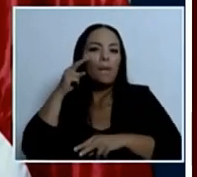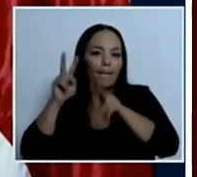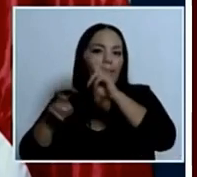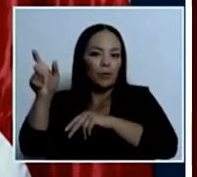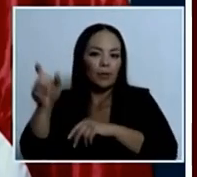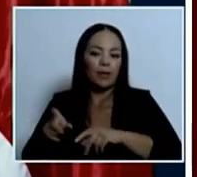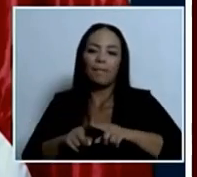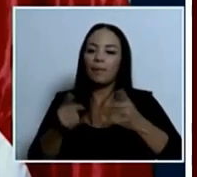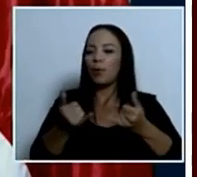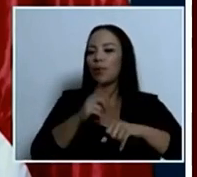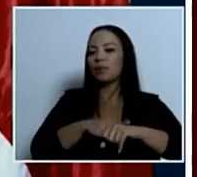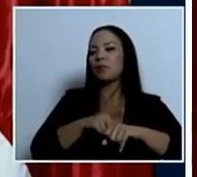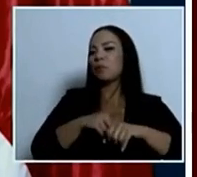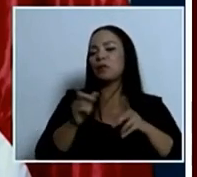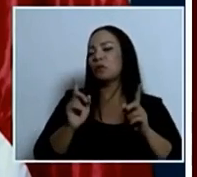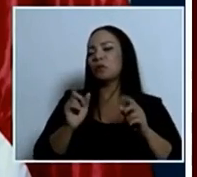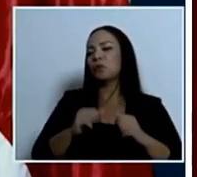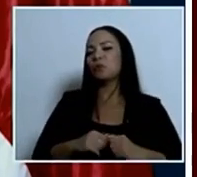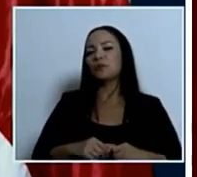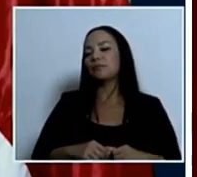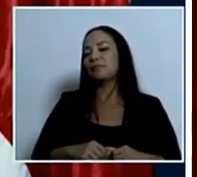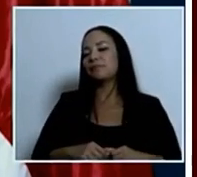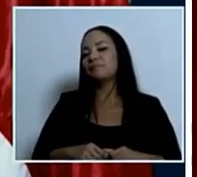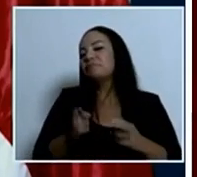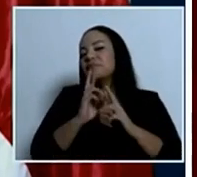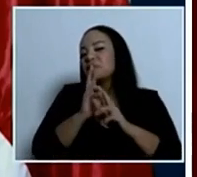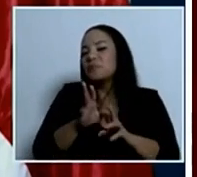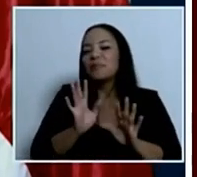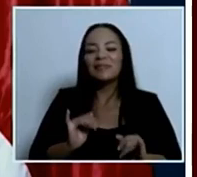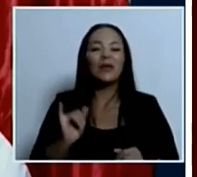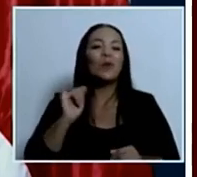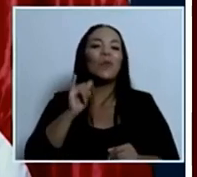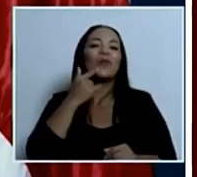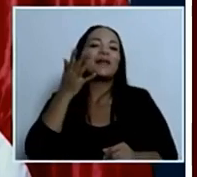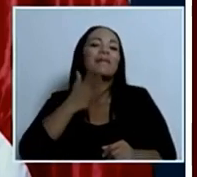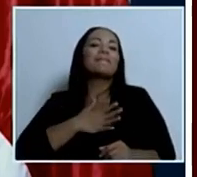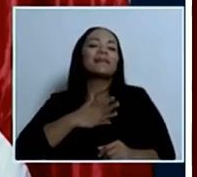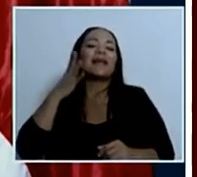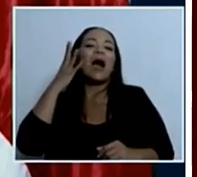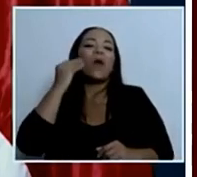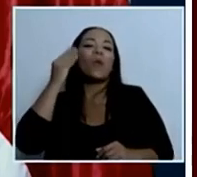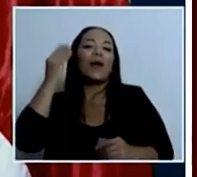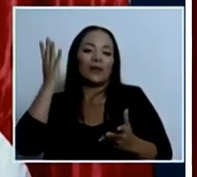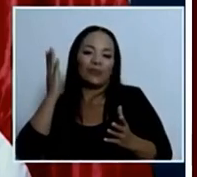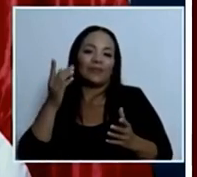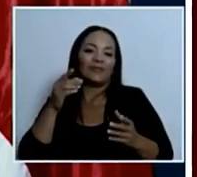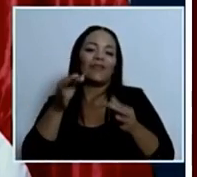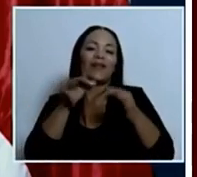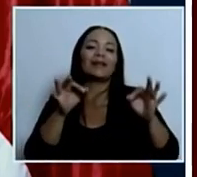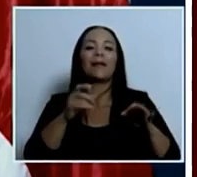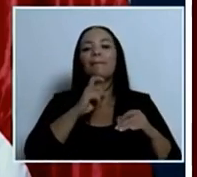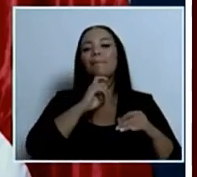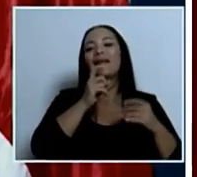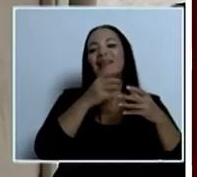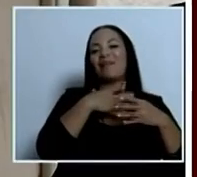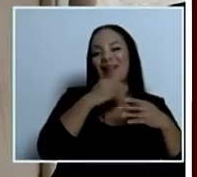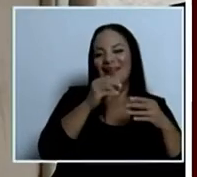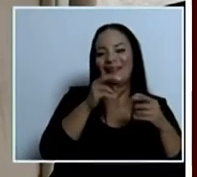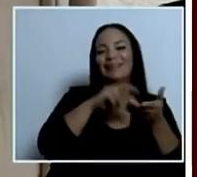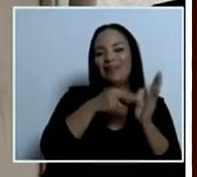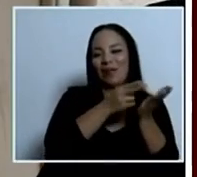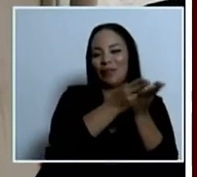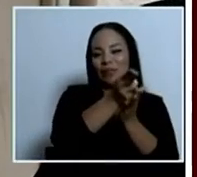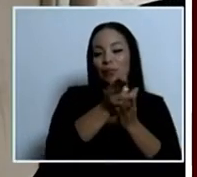este momento esa es la respuesta como dirían mis abuelos en plata blanca don Rodrigo quiere decir que usted no ha hablado con ella